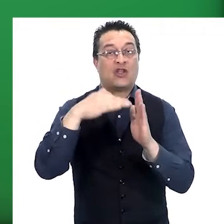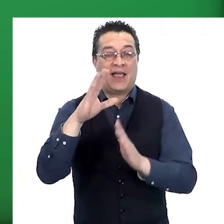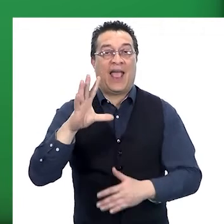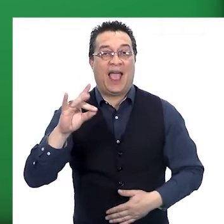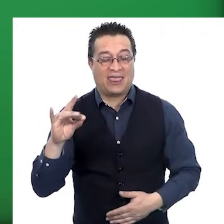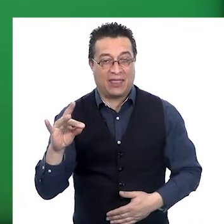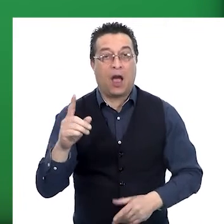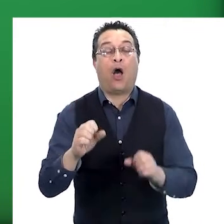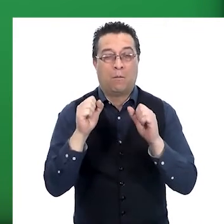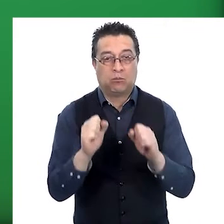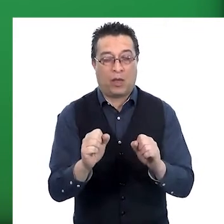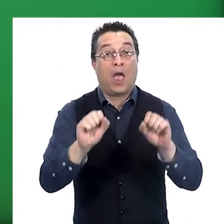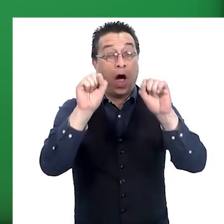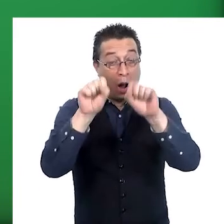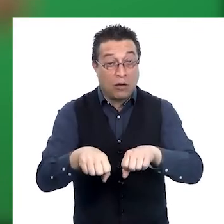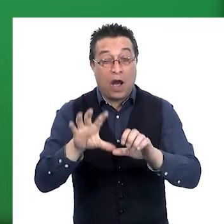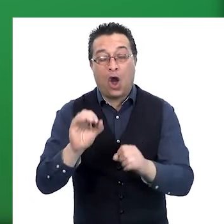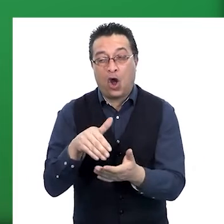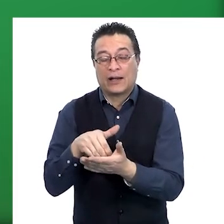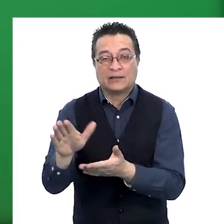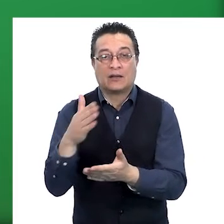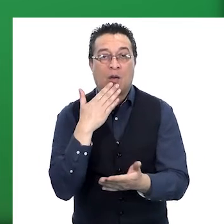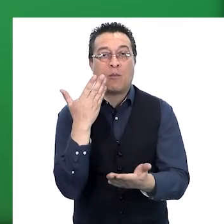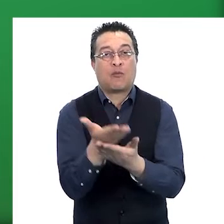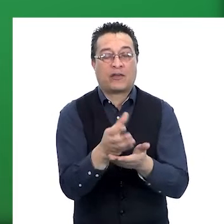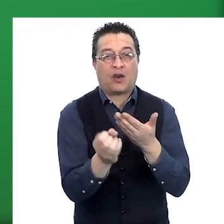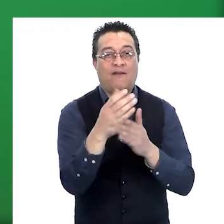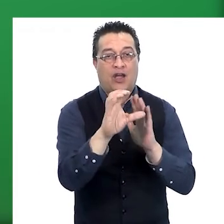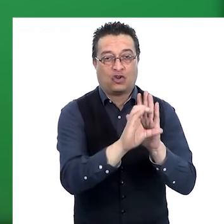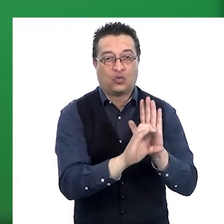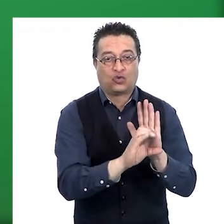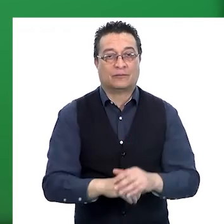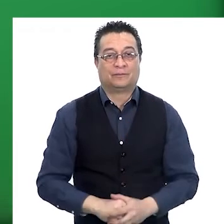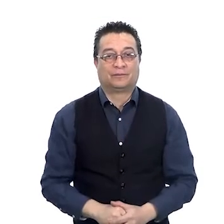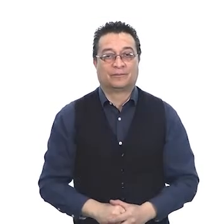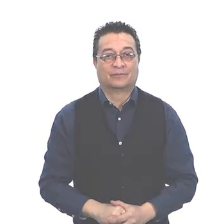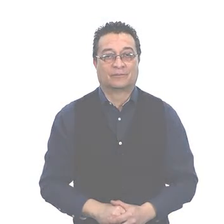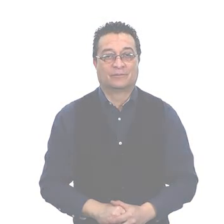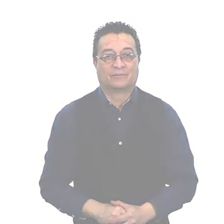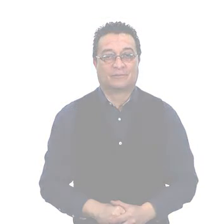mayores de edad, quienes podrán aprobar o rechazar la propuesta de nueva constitución.